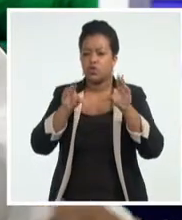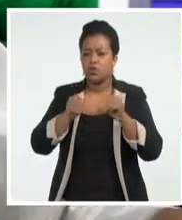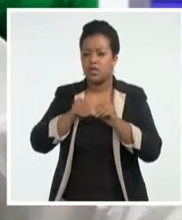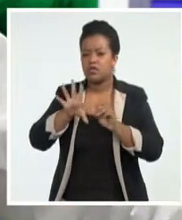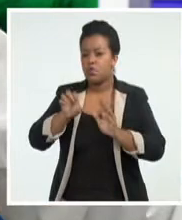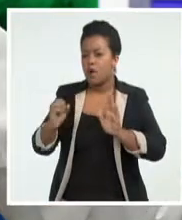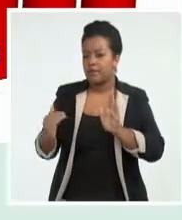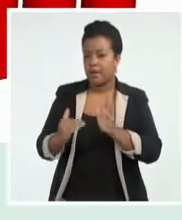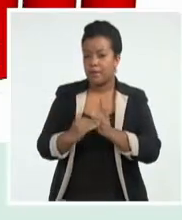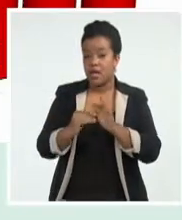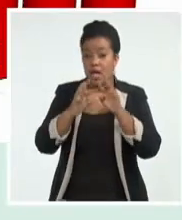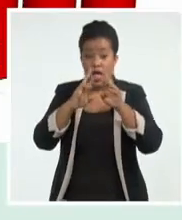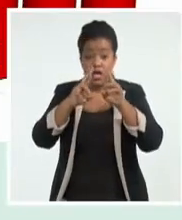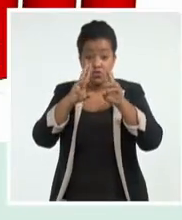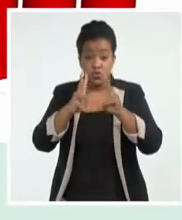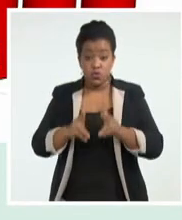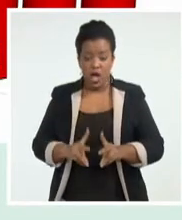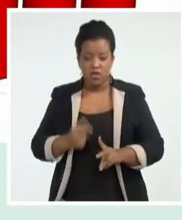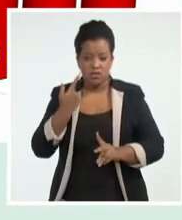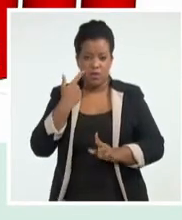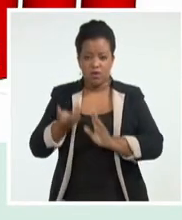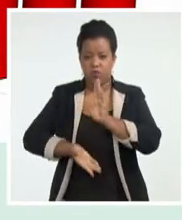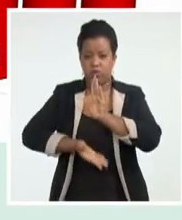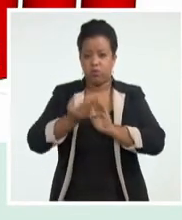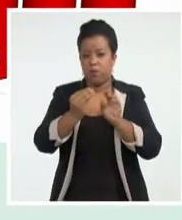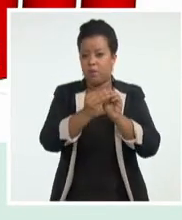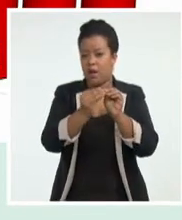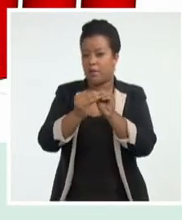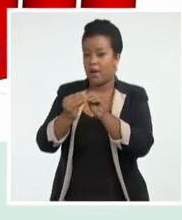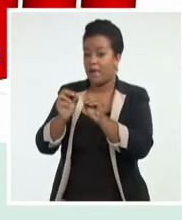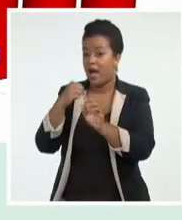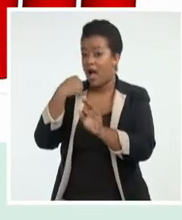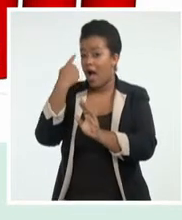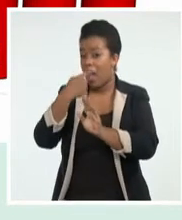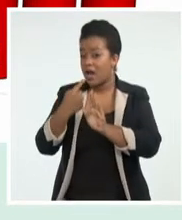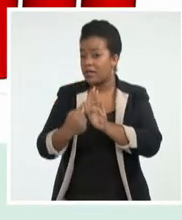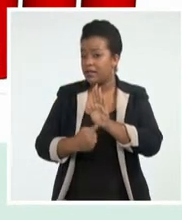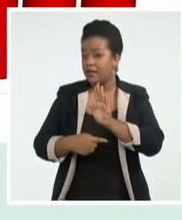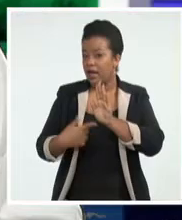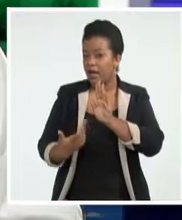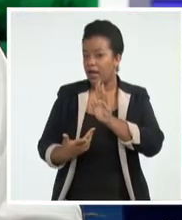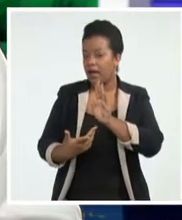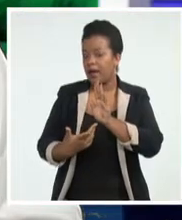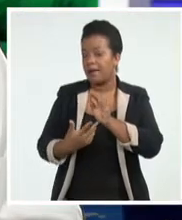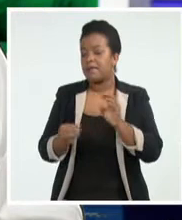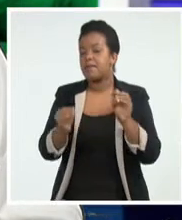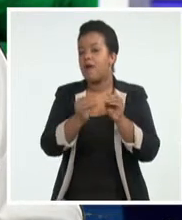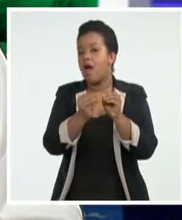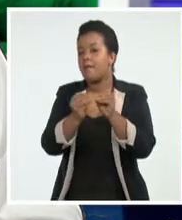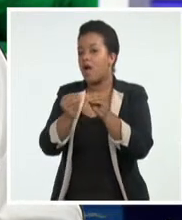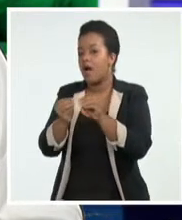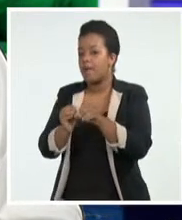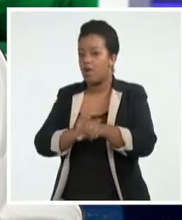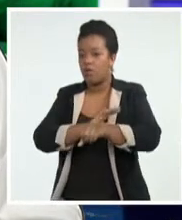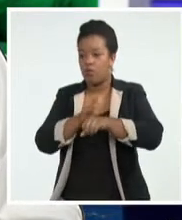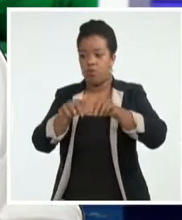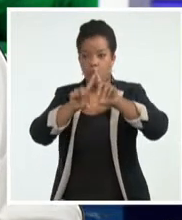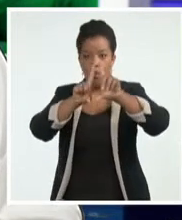resultados arrojaron una alta transmisión del virus, caracterizada por el predominio de los casos autóctonos. De los 8